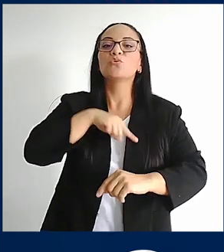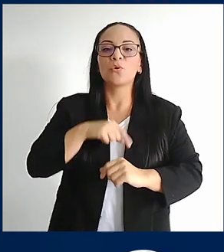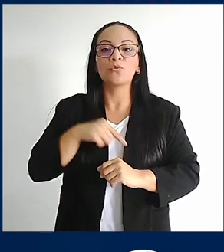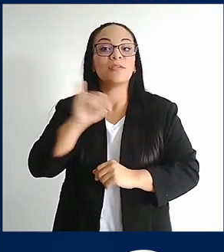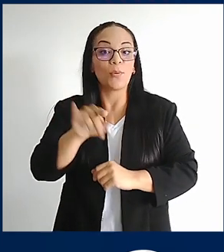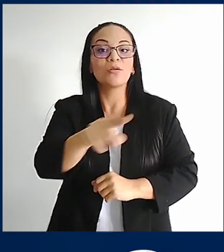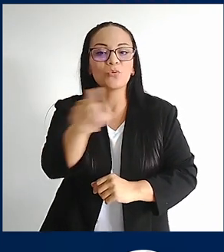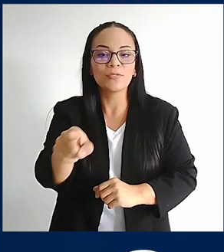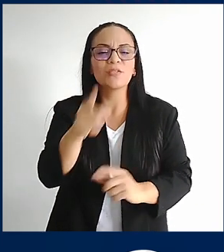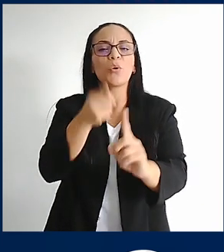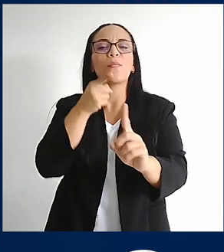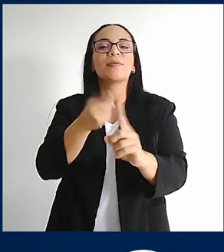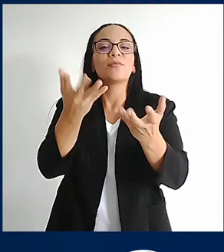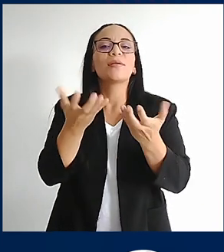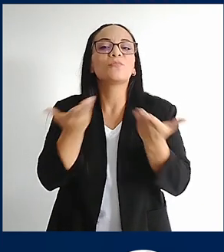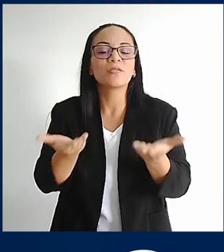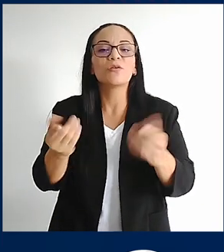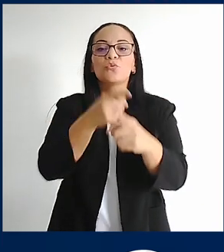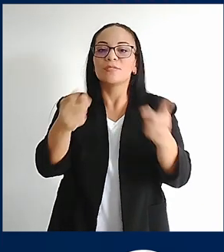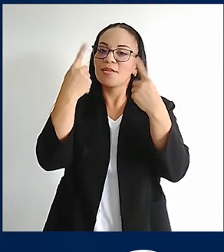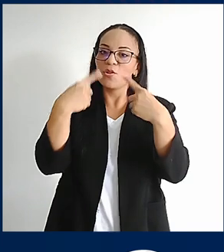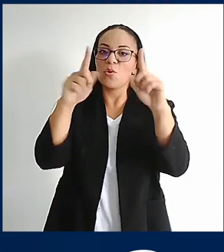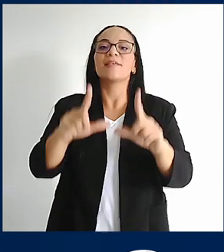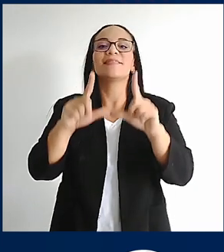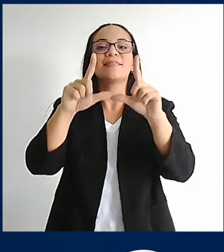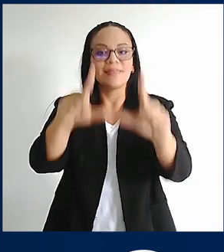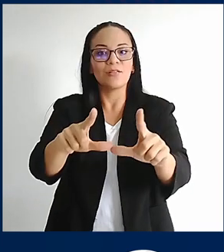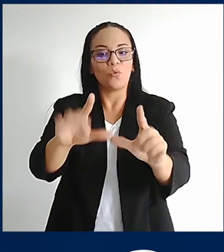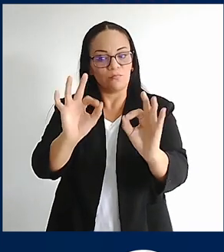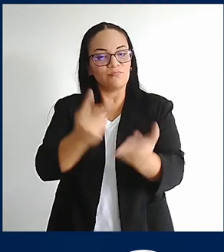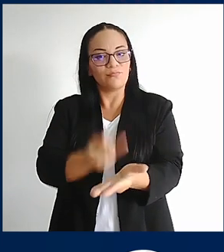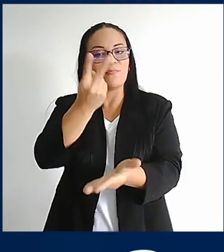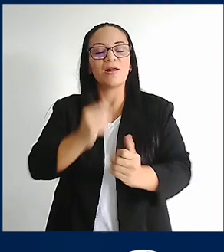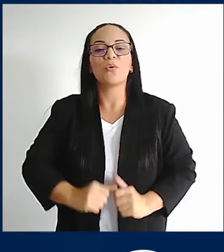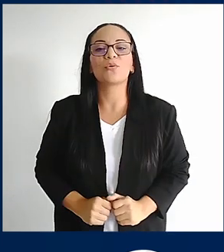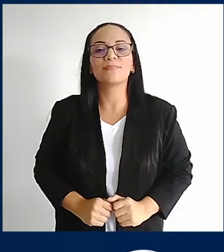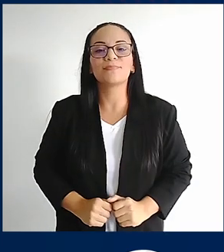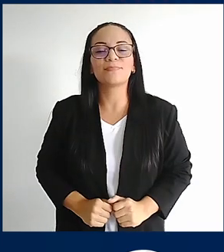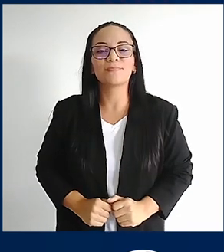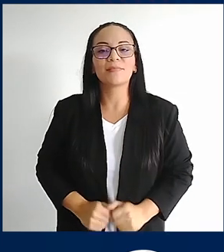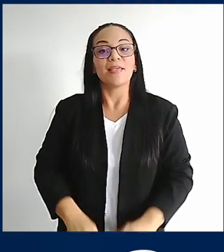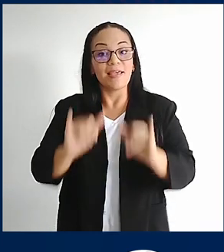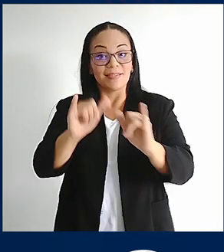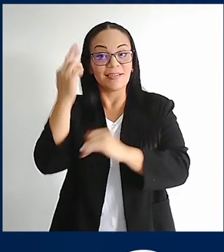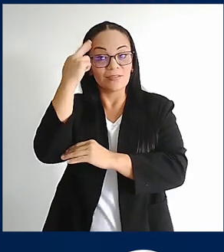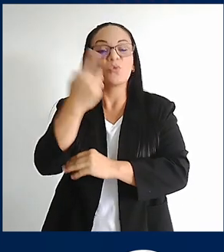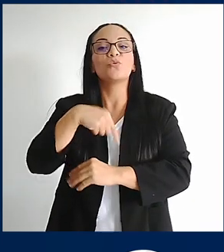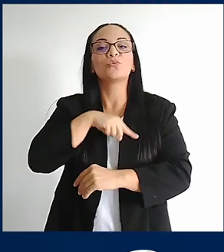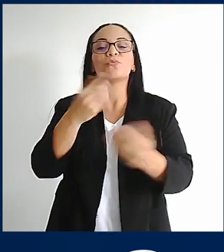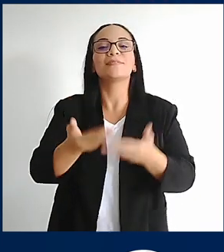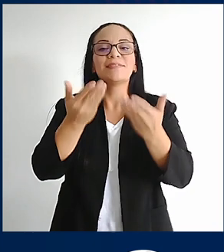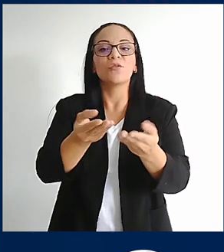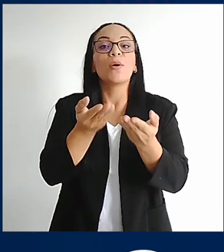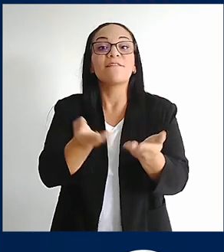que ustedes, lo que queremos es que tengan un título de valor. Y por eso, les estamos dando